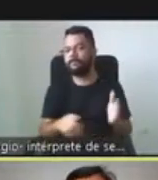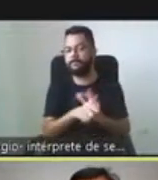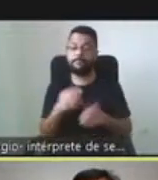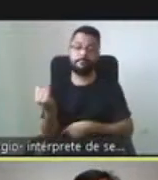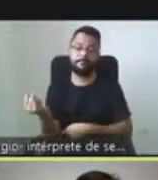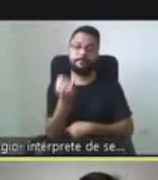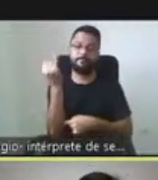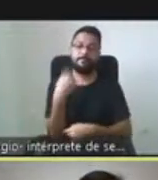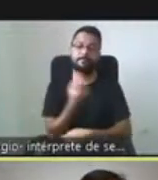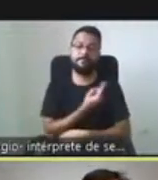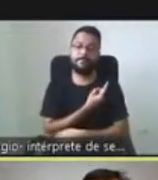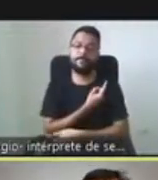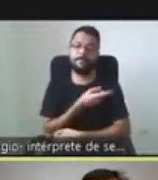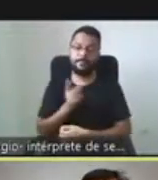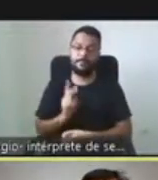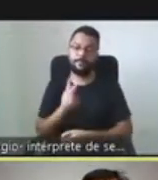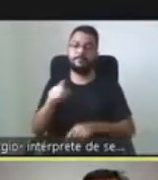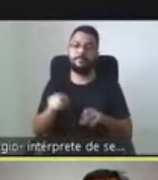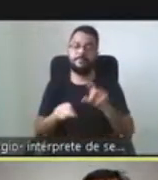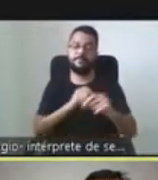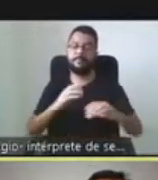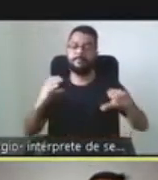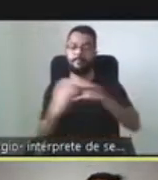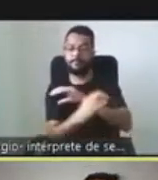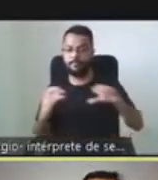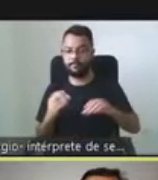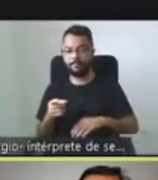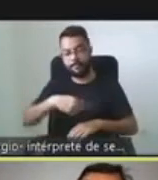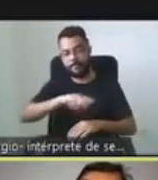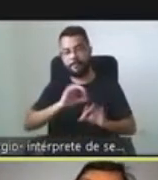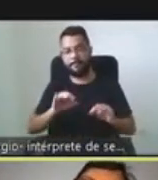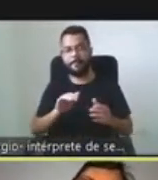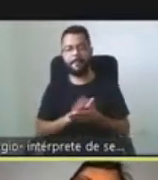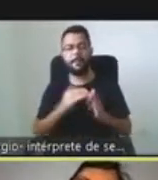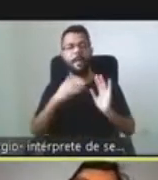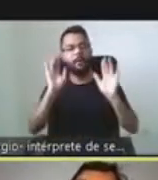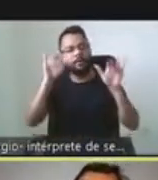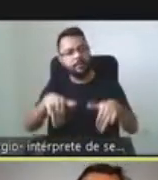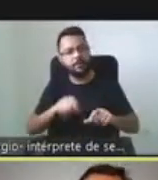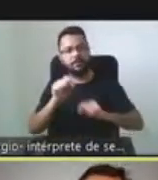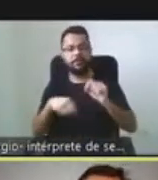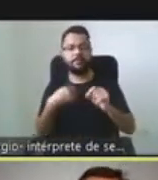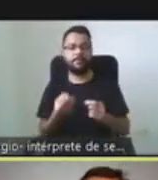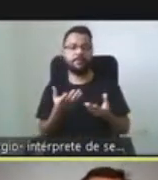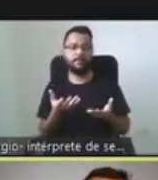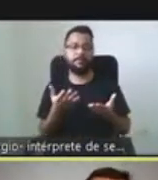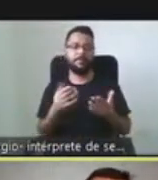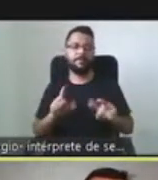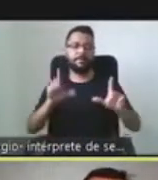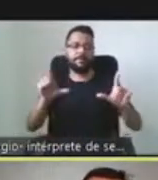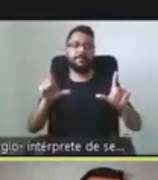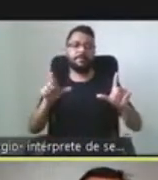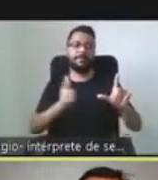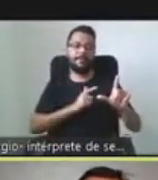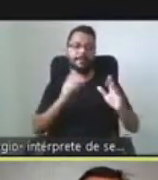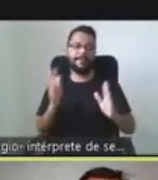trabajando en red y mejorar la comunicación entre ellas. Para finalizar, les hice esta lámina, donde por un lado